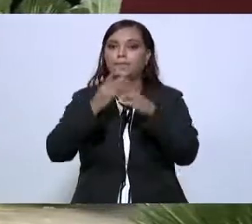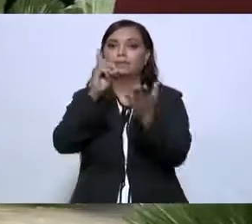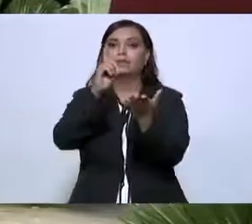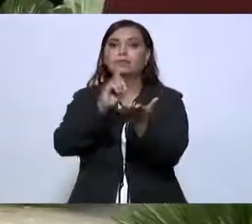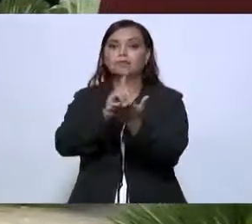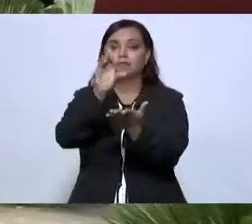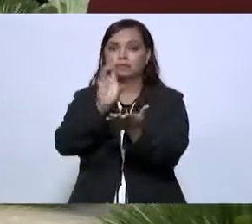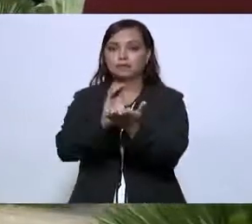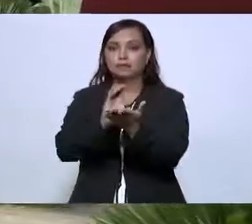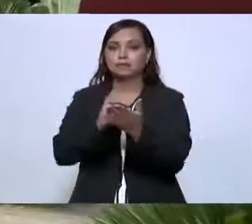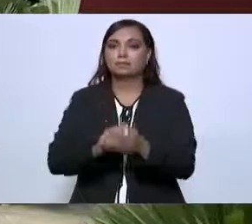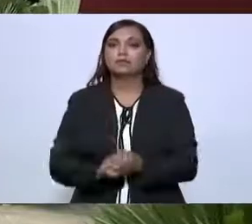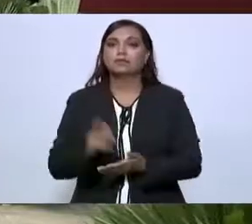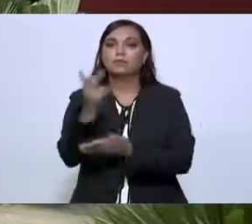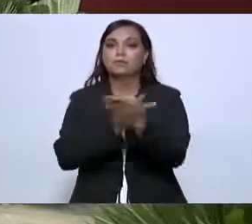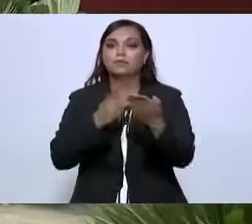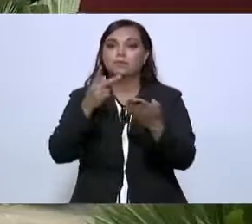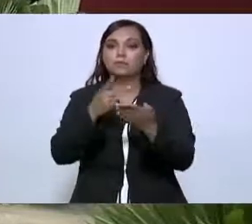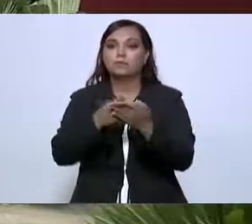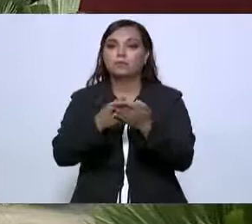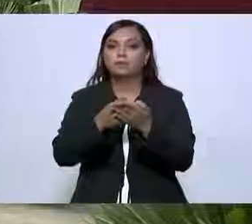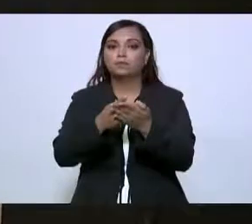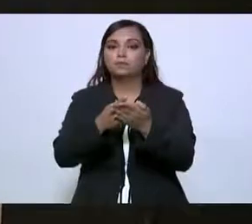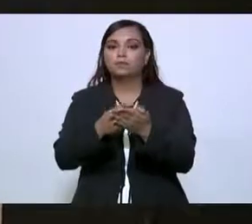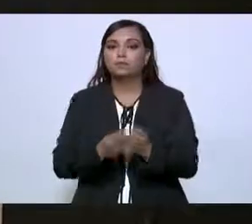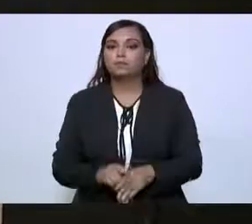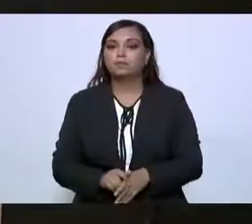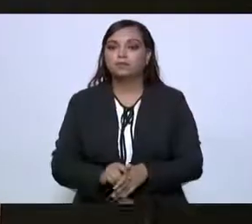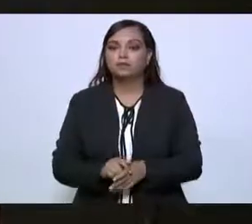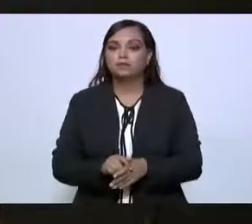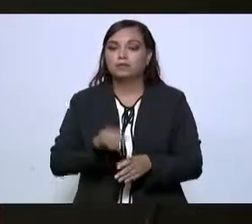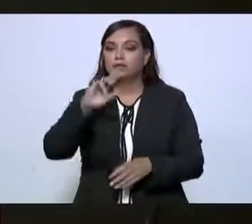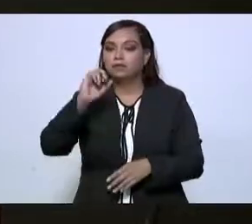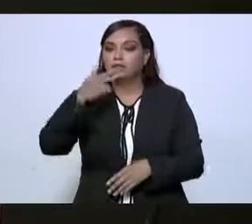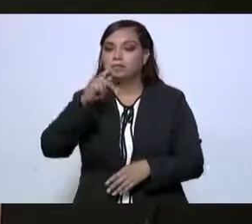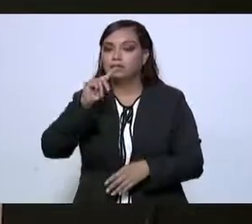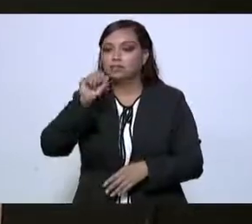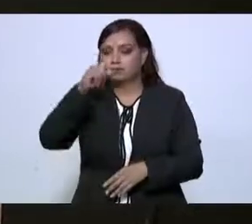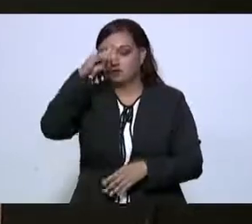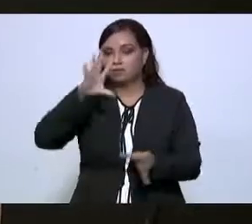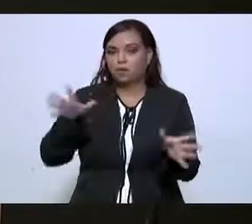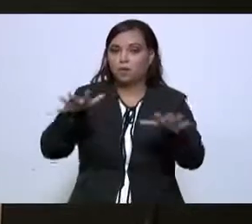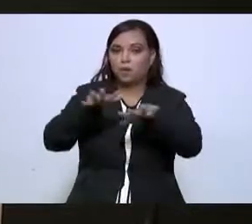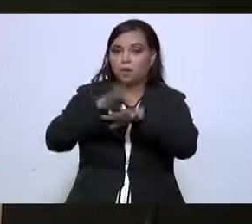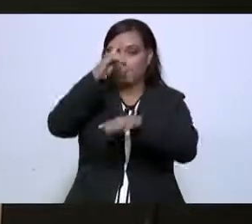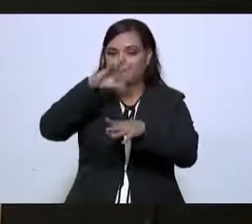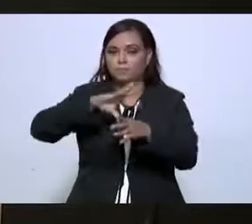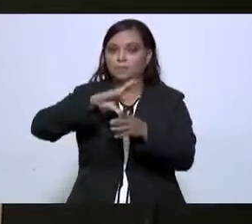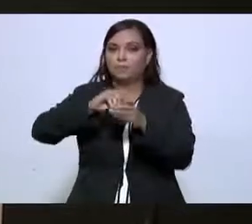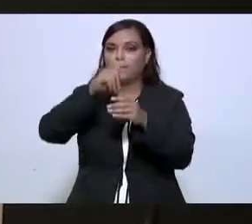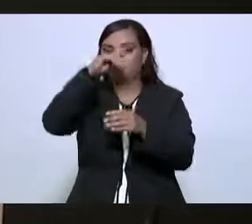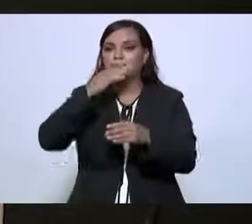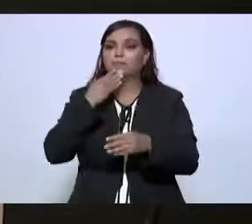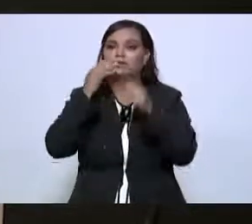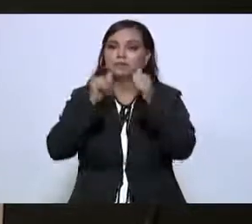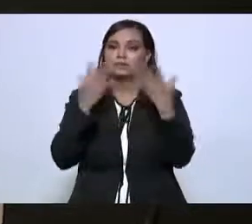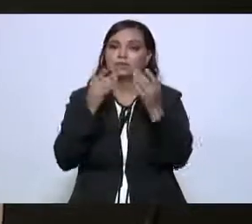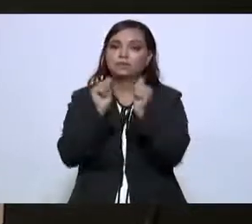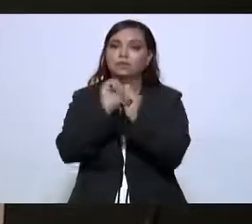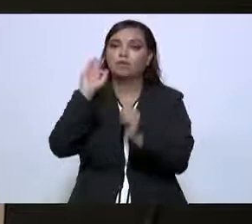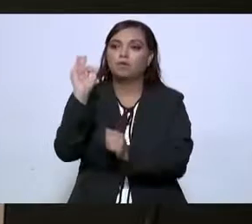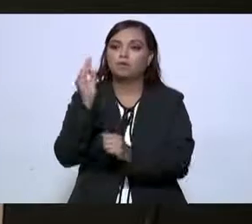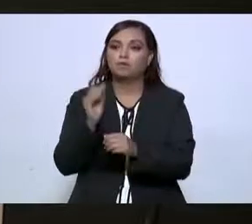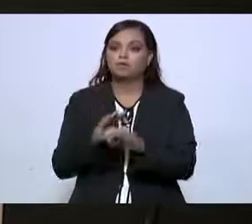discapacidad, el programa de rehabilitación e inclusión para el bienestar que realizamos en conjunto con la Fundación